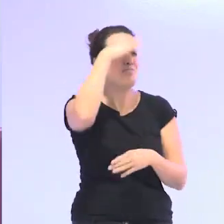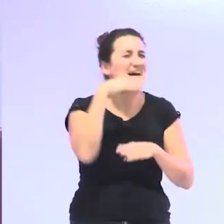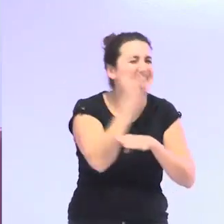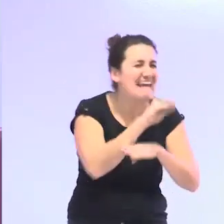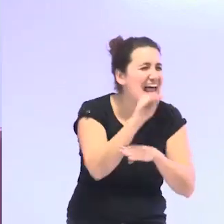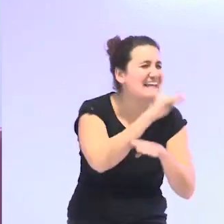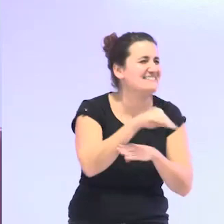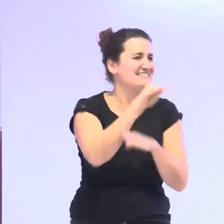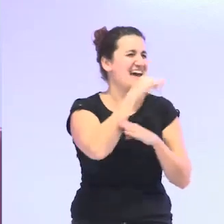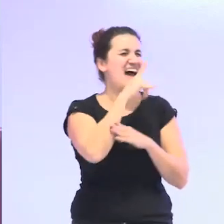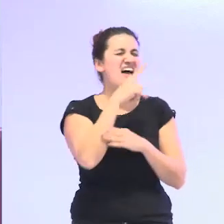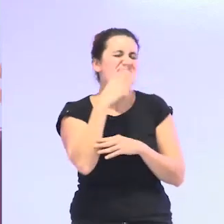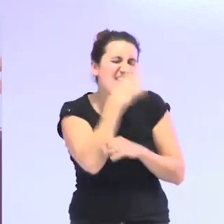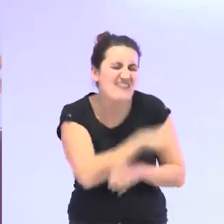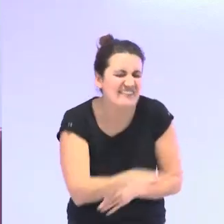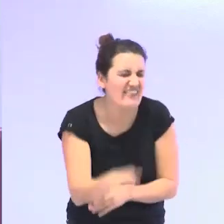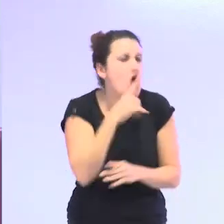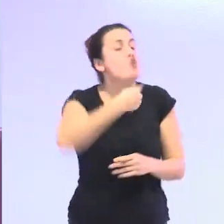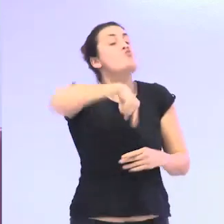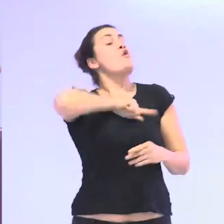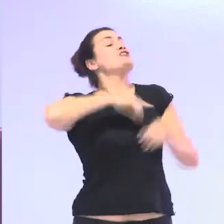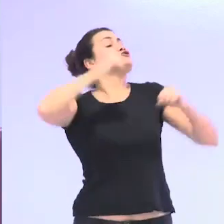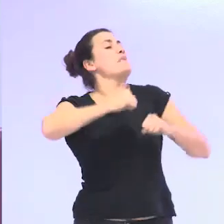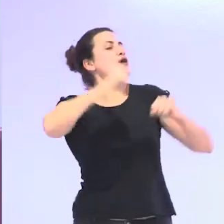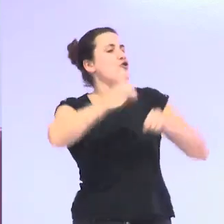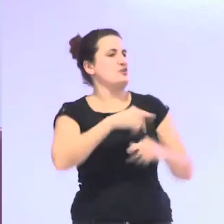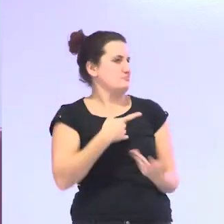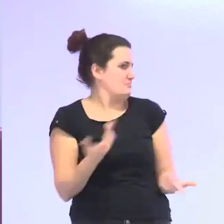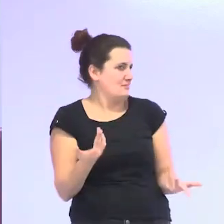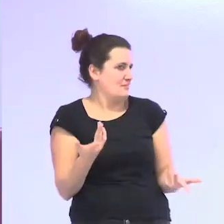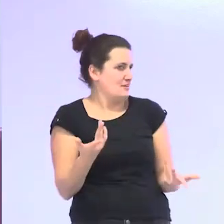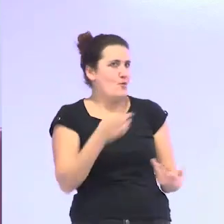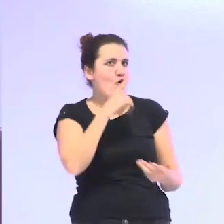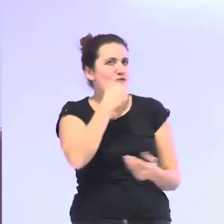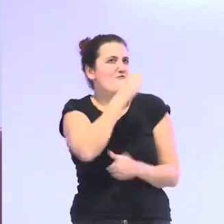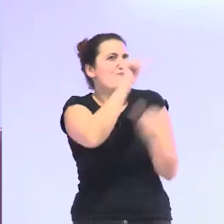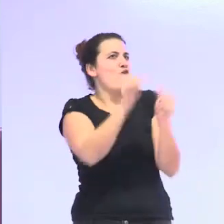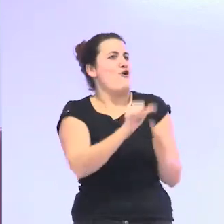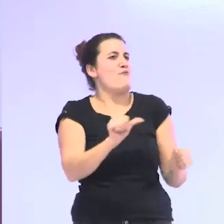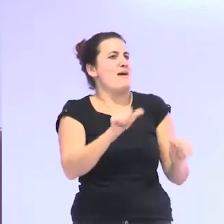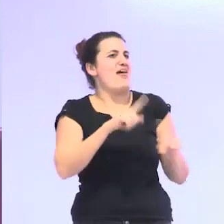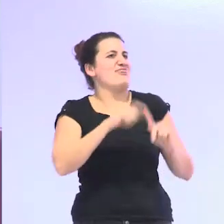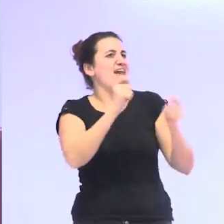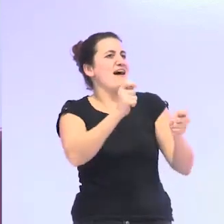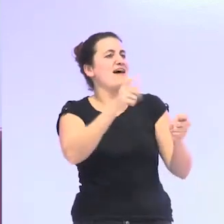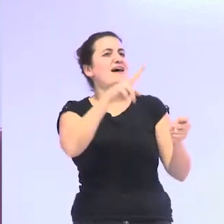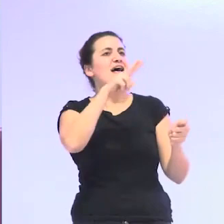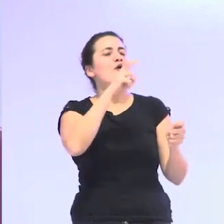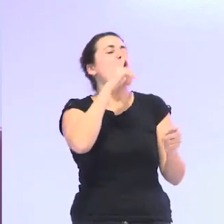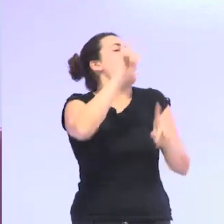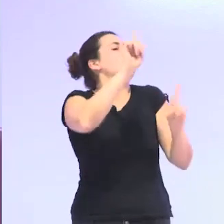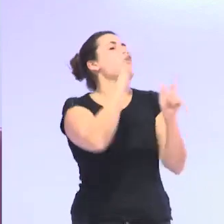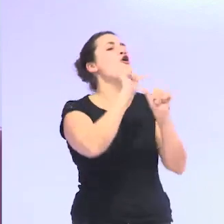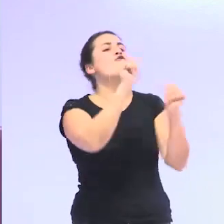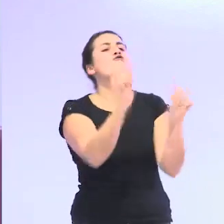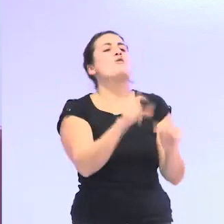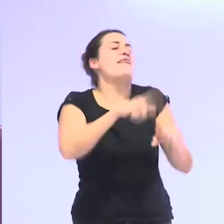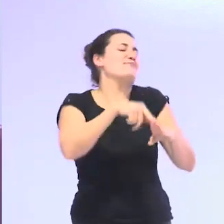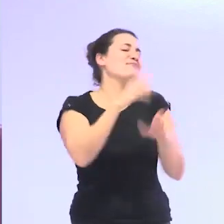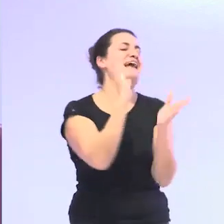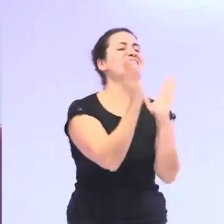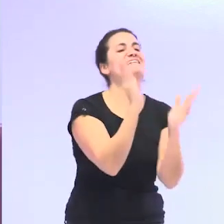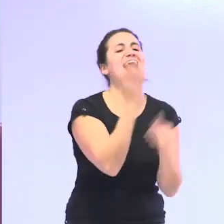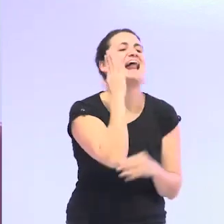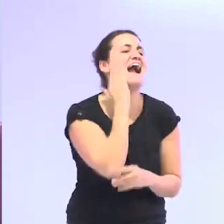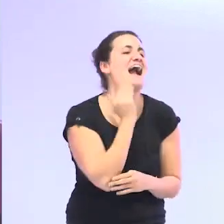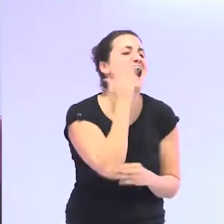de nuestros mayores como que nuestros mayores bueno pues es una manera de y me dicen no pero es que es una manera de tratarles con